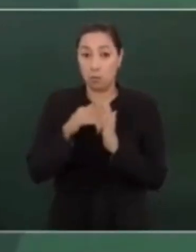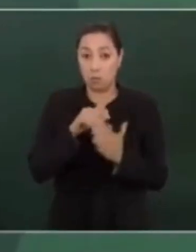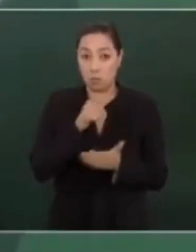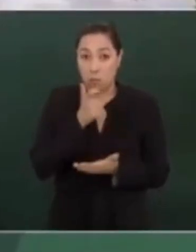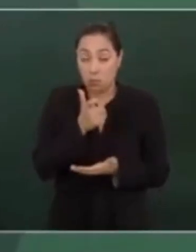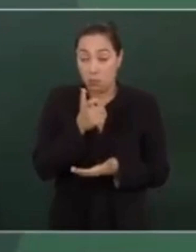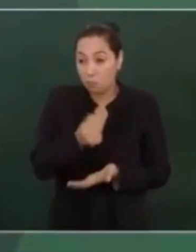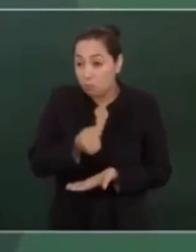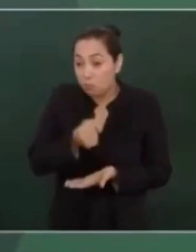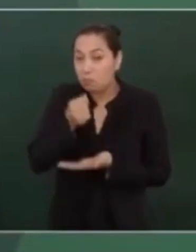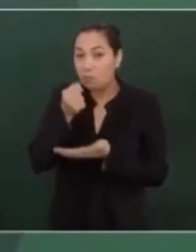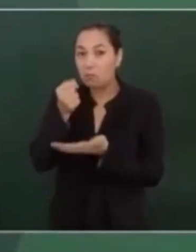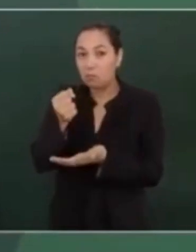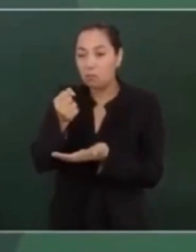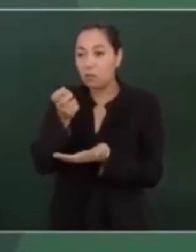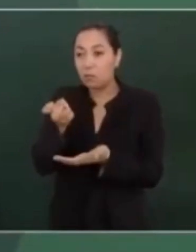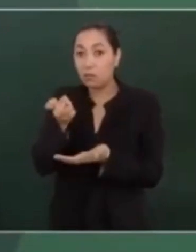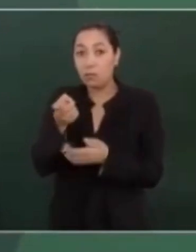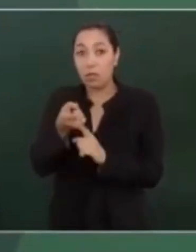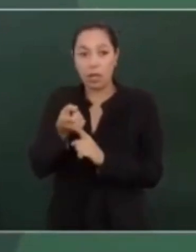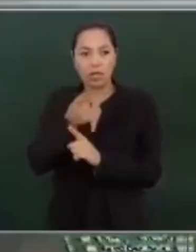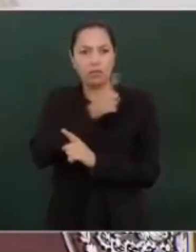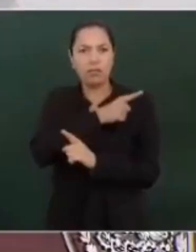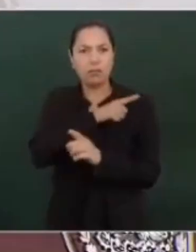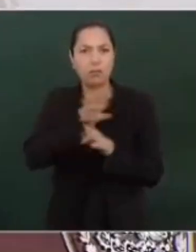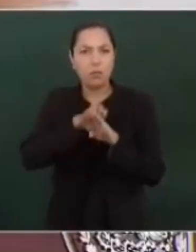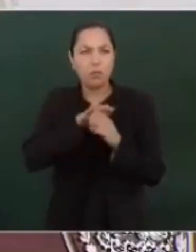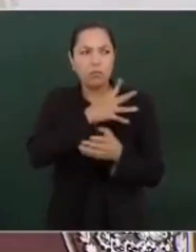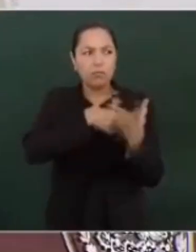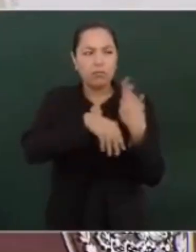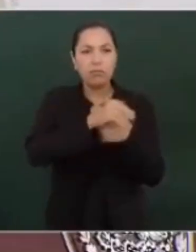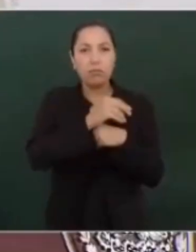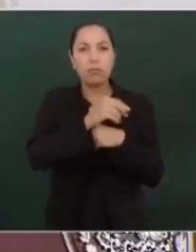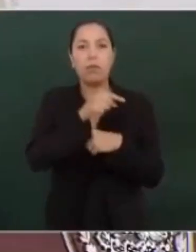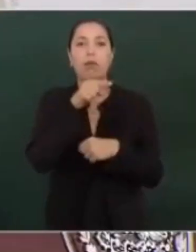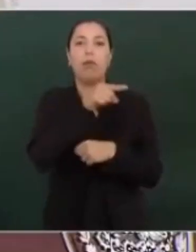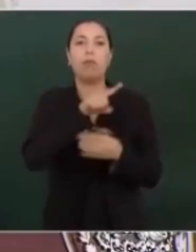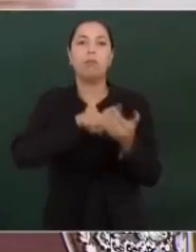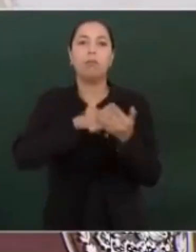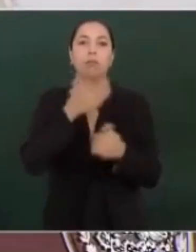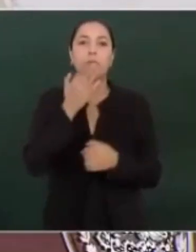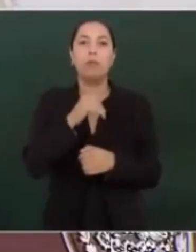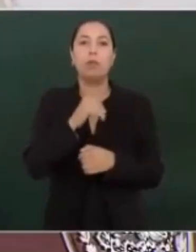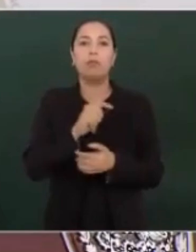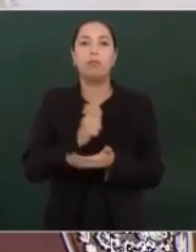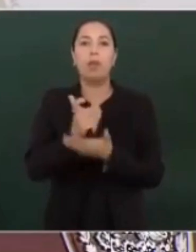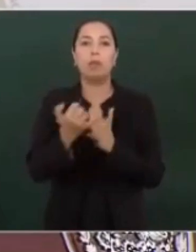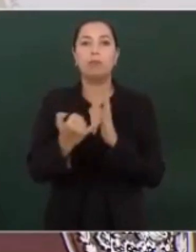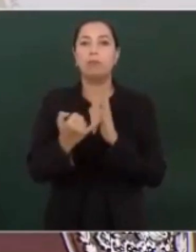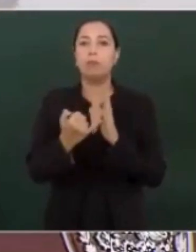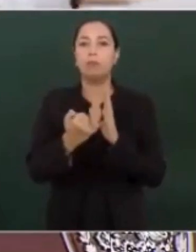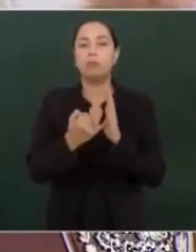pues es lo que no pagaban de impuestos, los de arriba, esos que